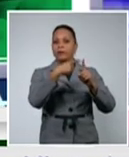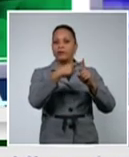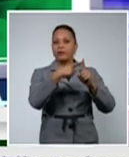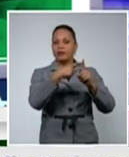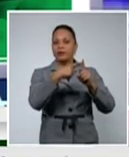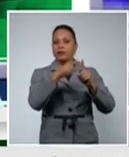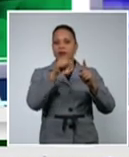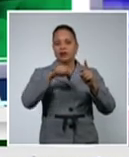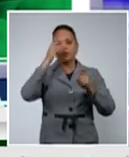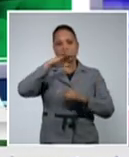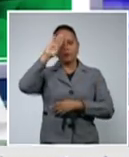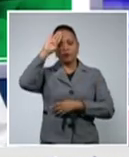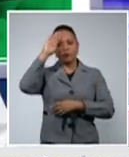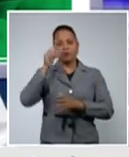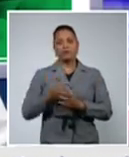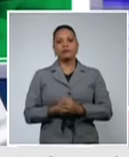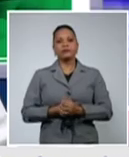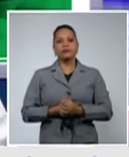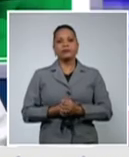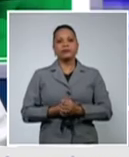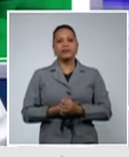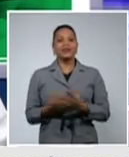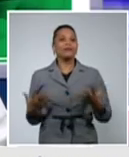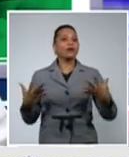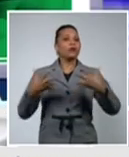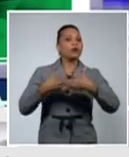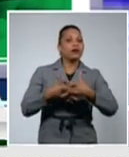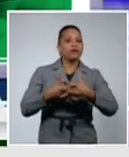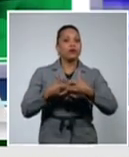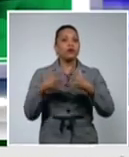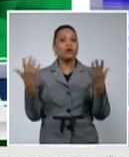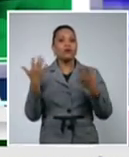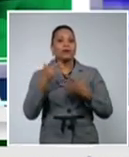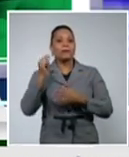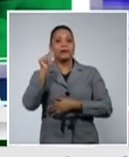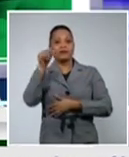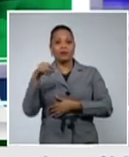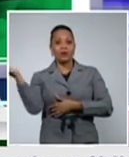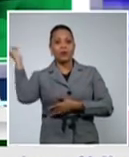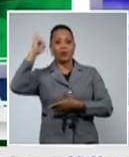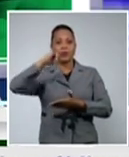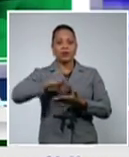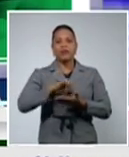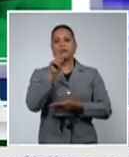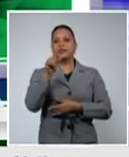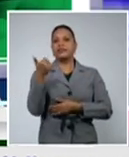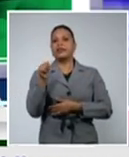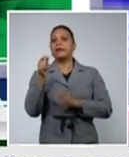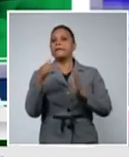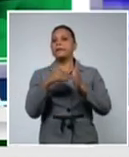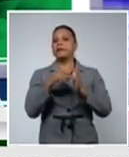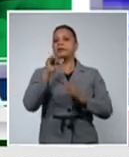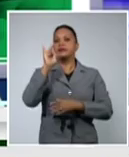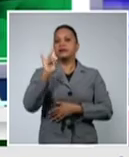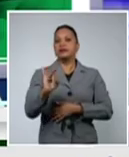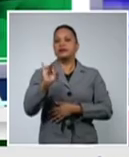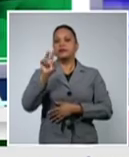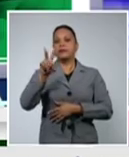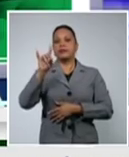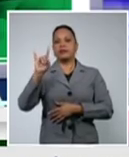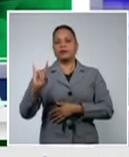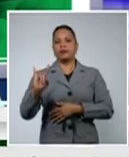vinculados con viajeros internacionales pues es de 10.729